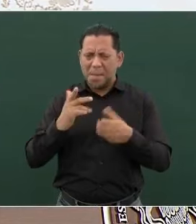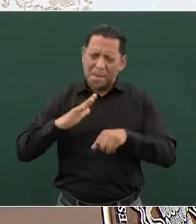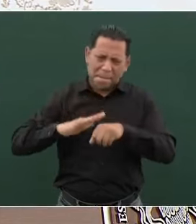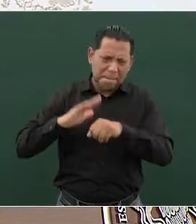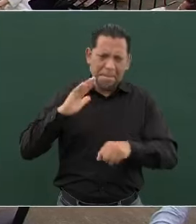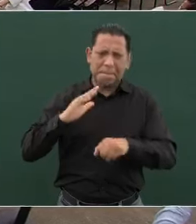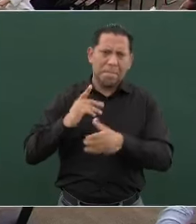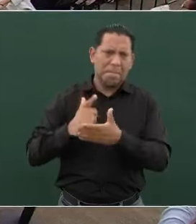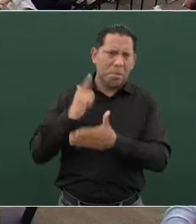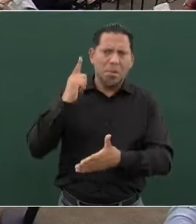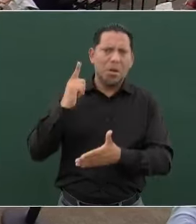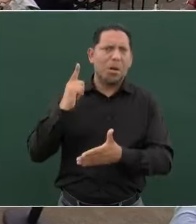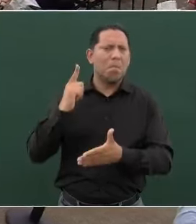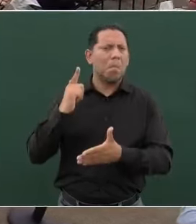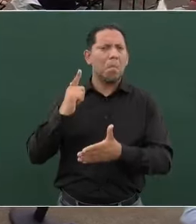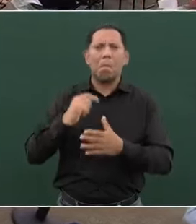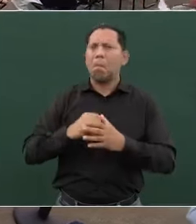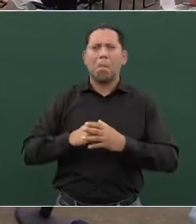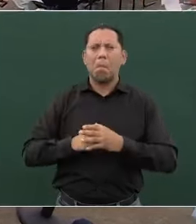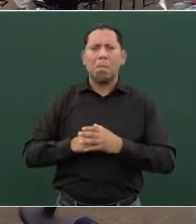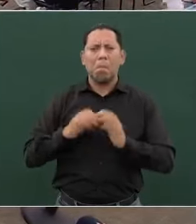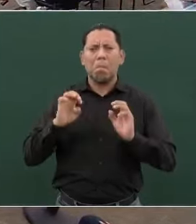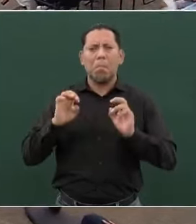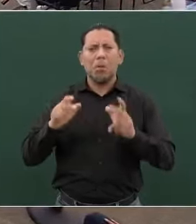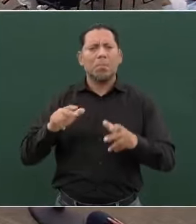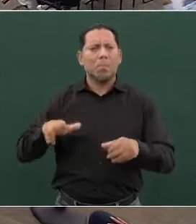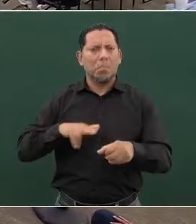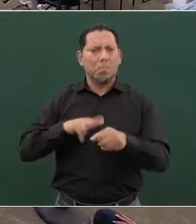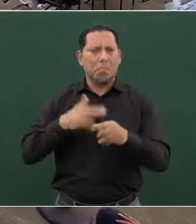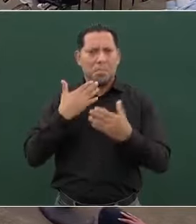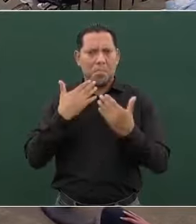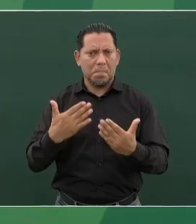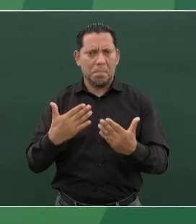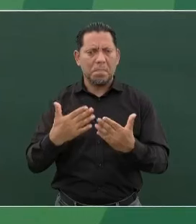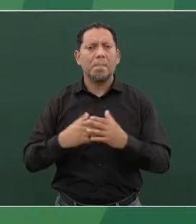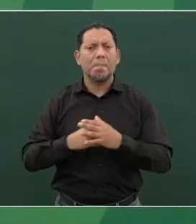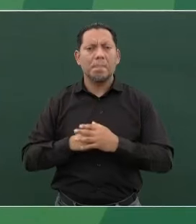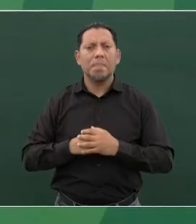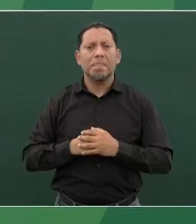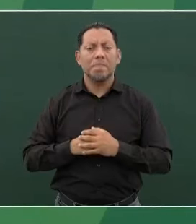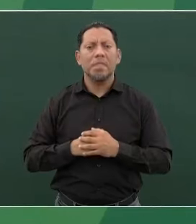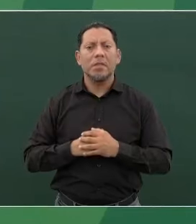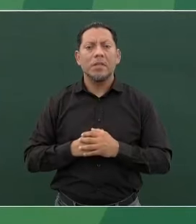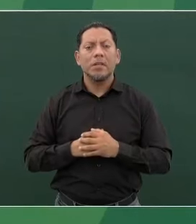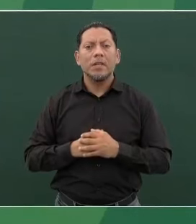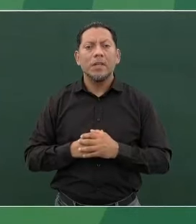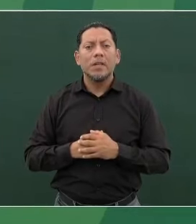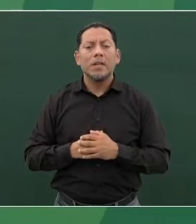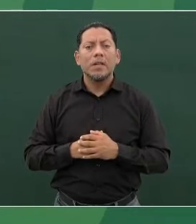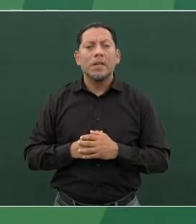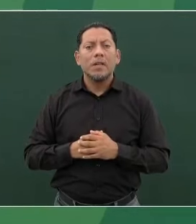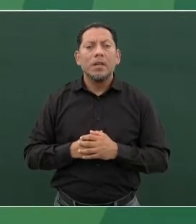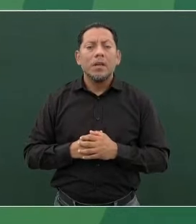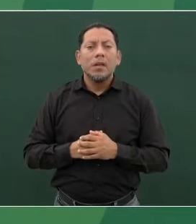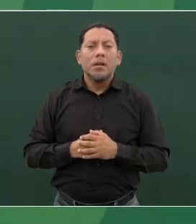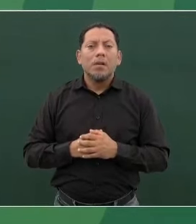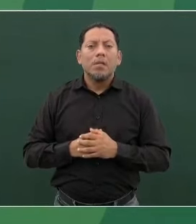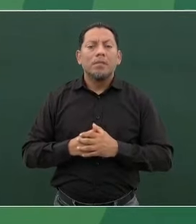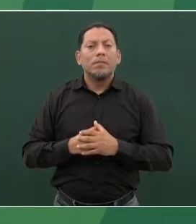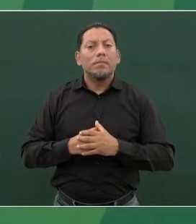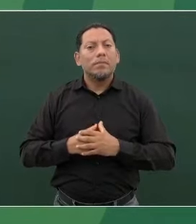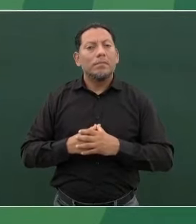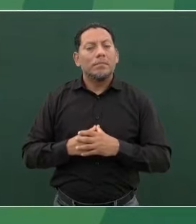graves en Chiapas. Y como a lo mejor